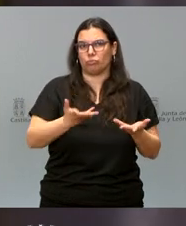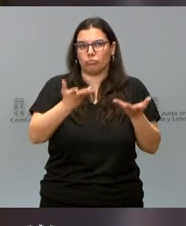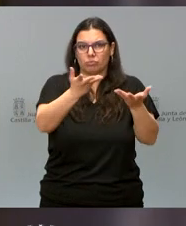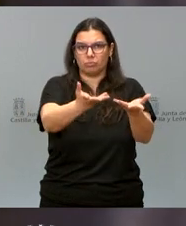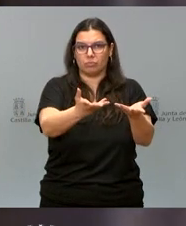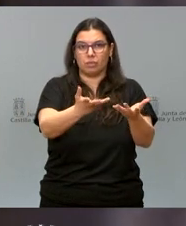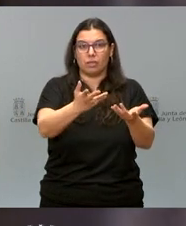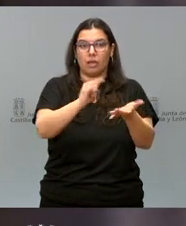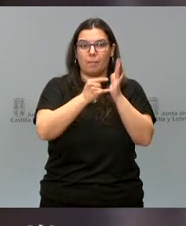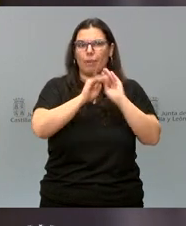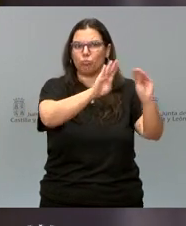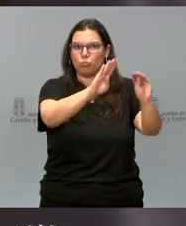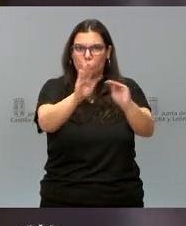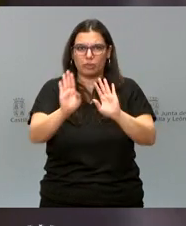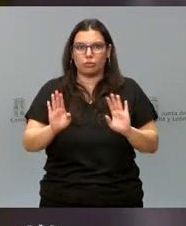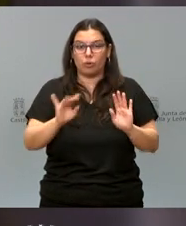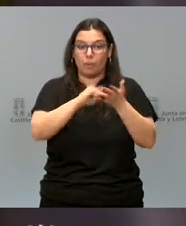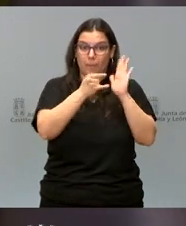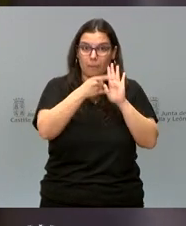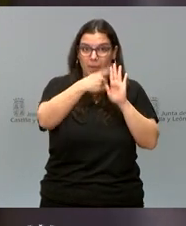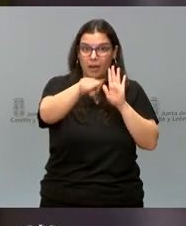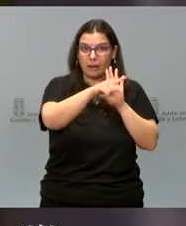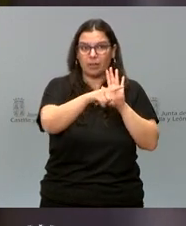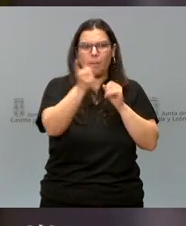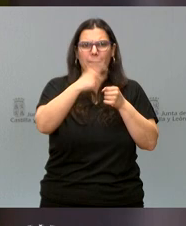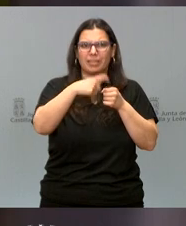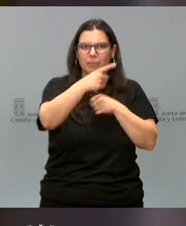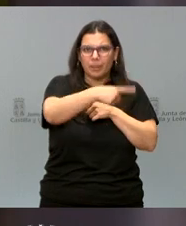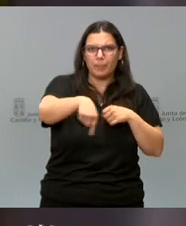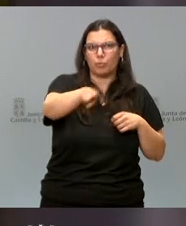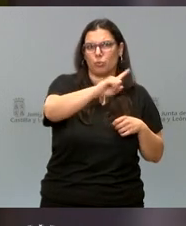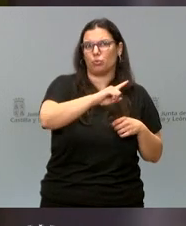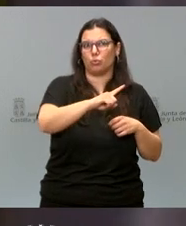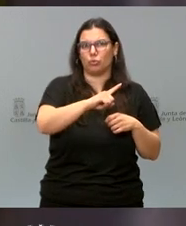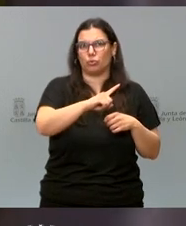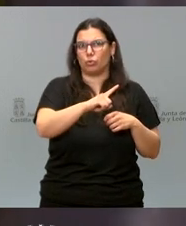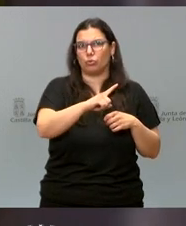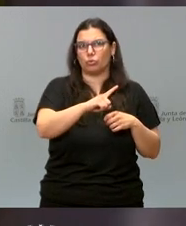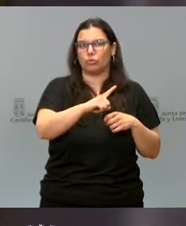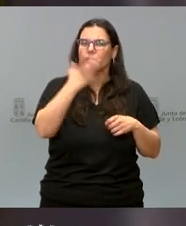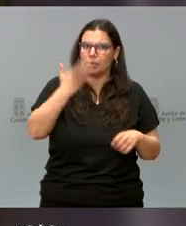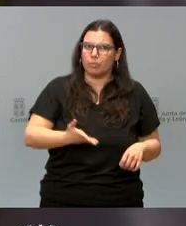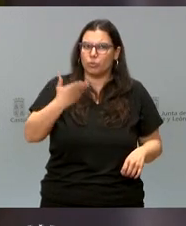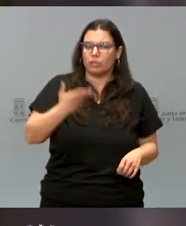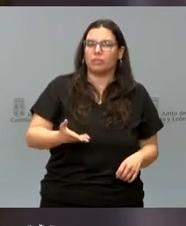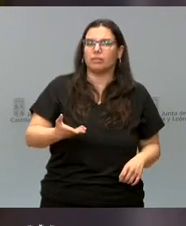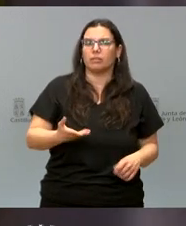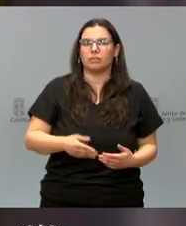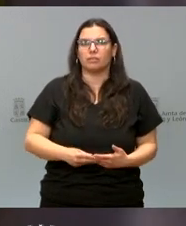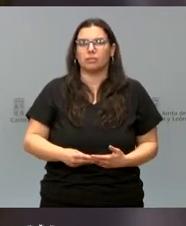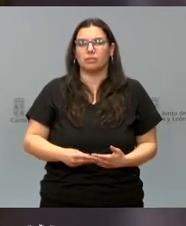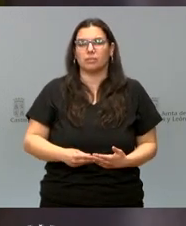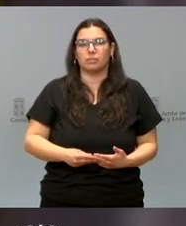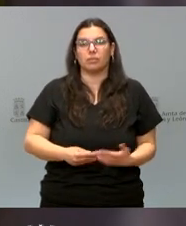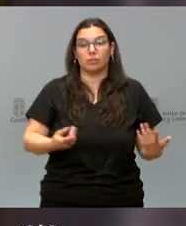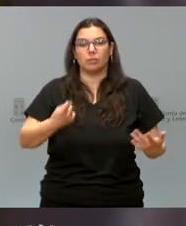este plan es vuestro. En este plan habéis participado vosotros de manera muy importante y desde